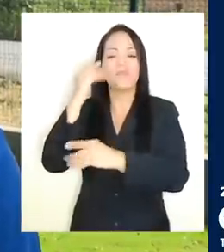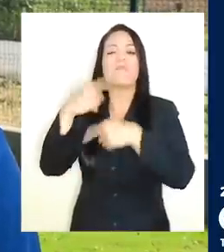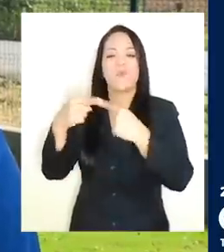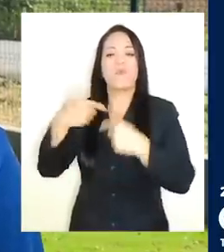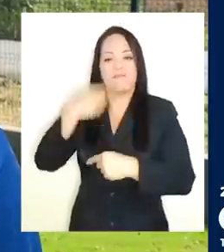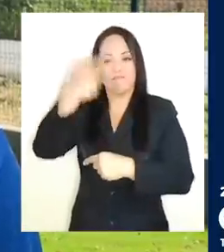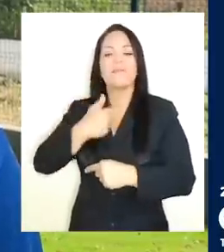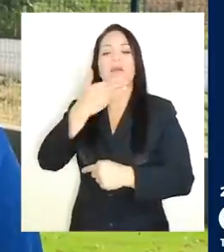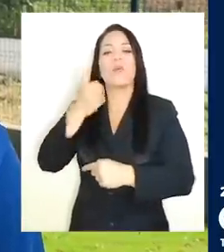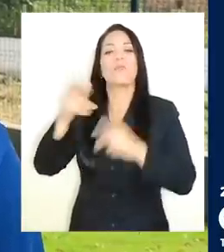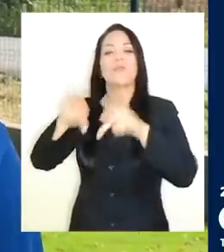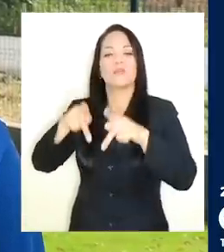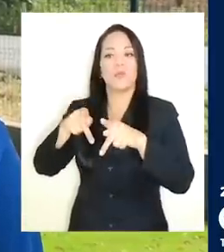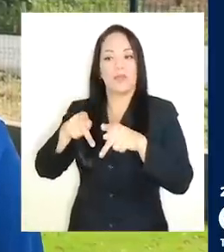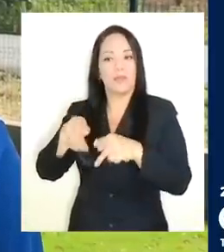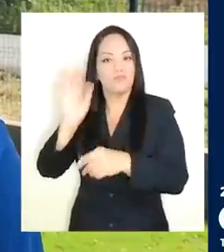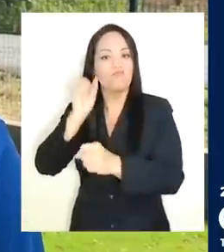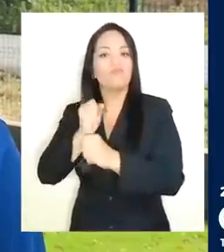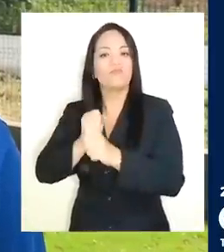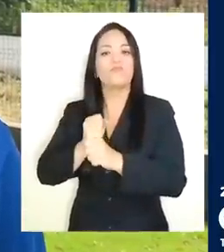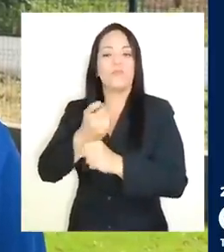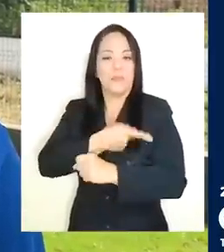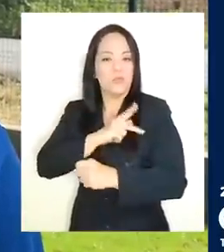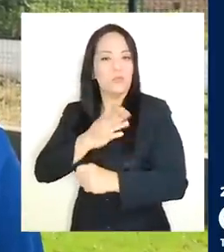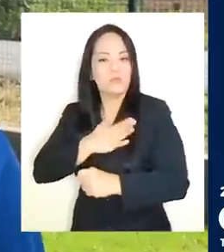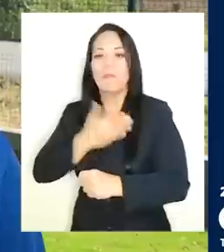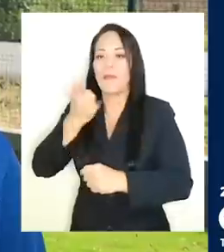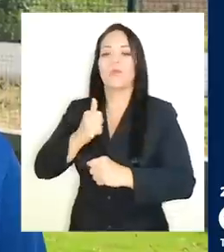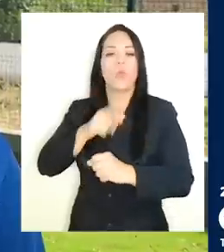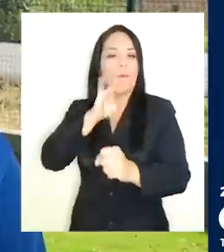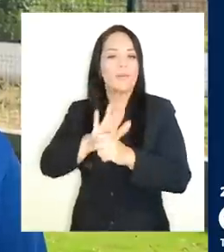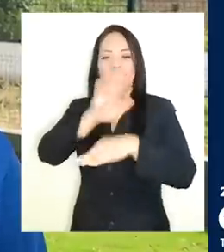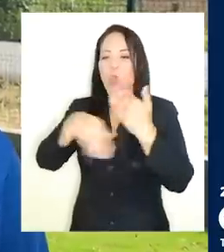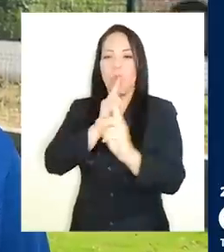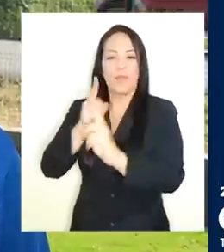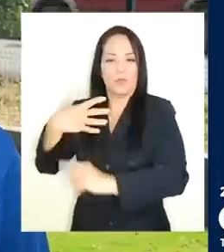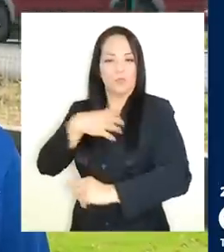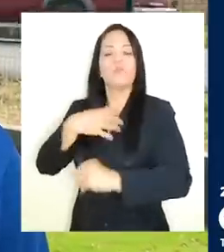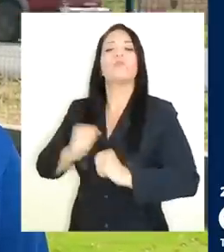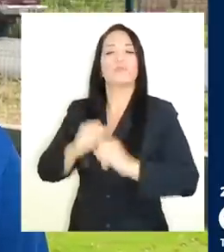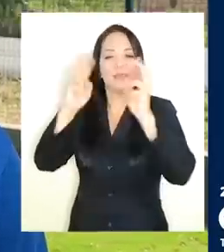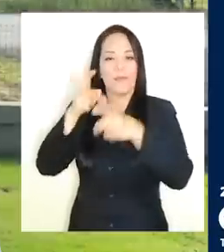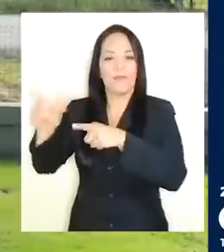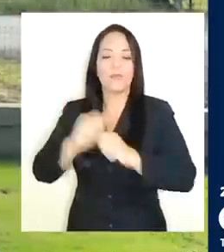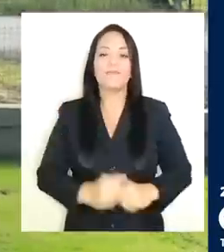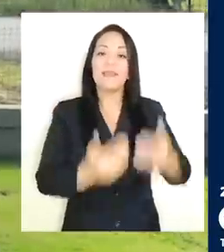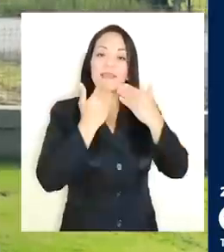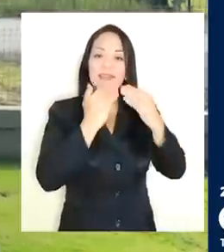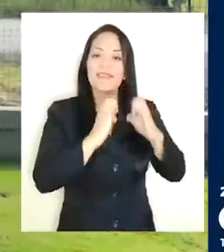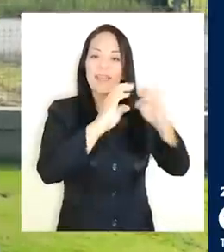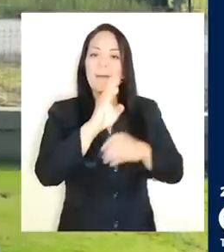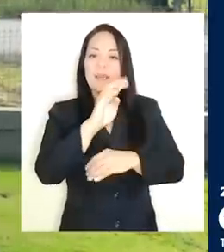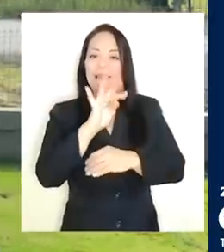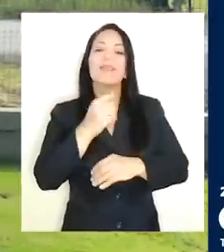voy a ser una mejor persona a nivel laboral y a nivel personal y sé que voy a cumplir todos mis objetivos en el ámbito profesional. Gracias a